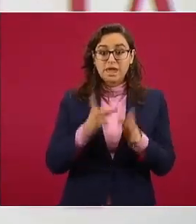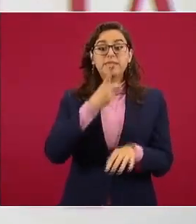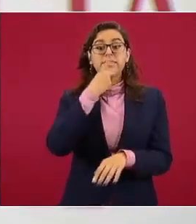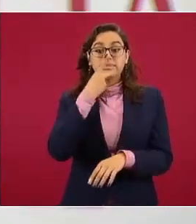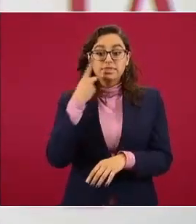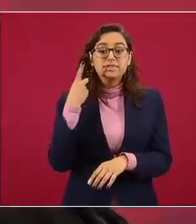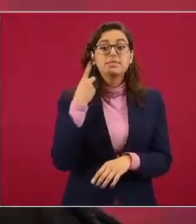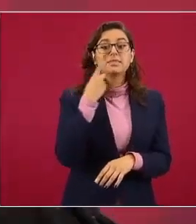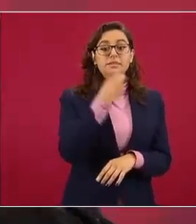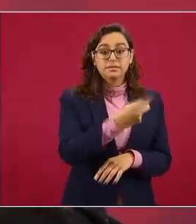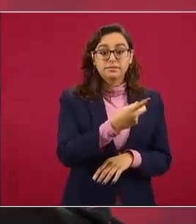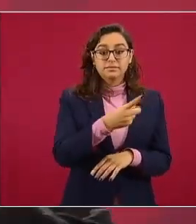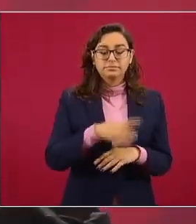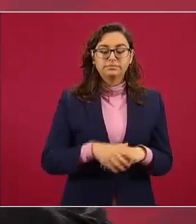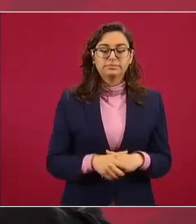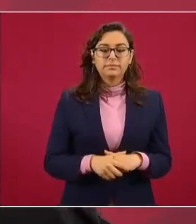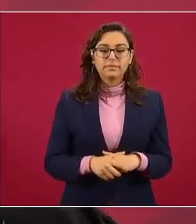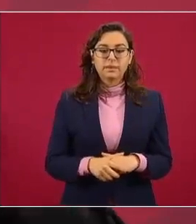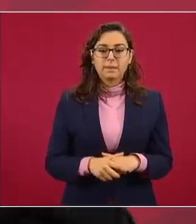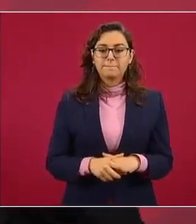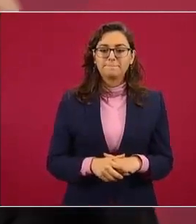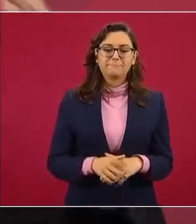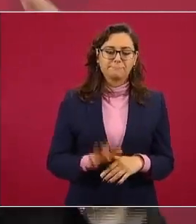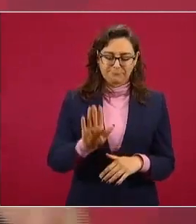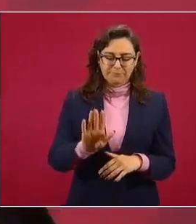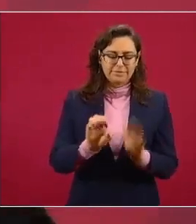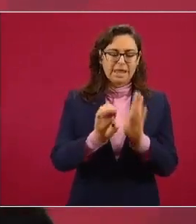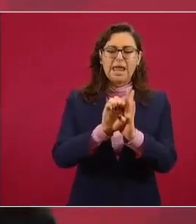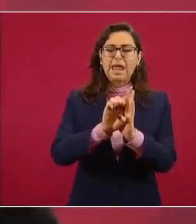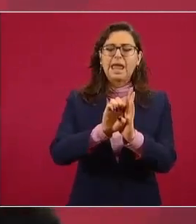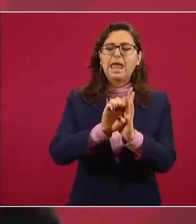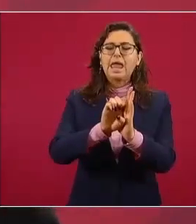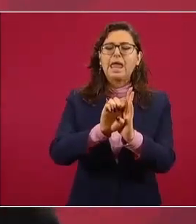hay una arquitectura pensemos que es un edificio con muchos pisos